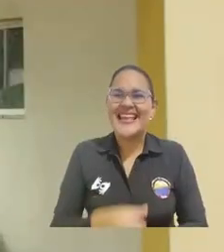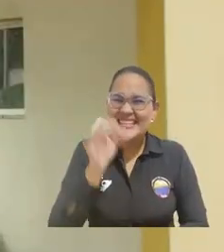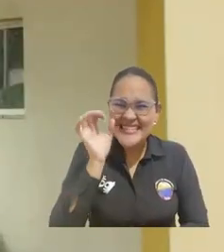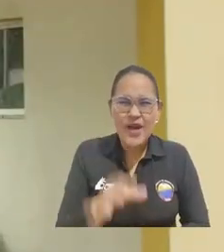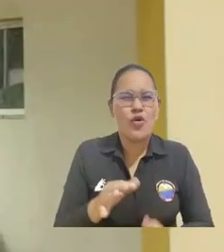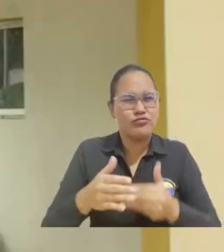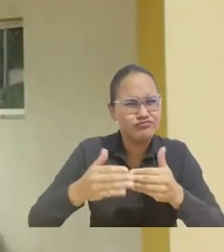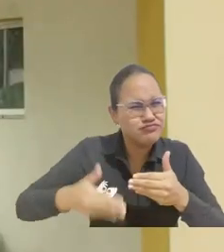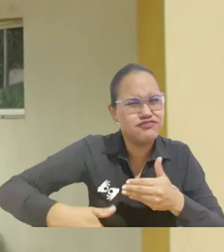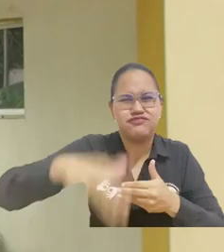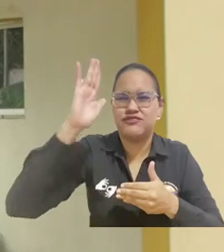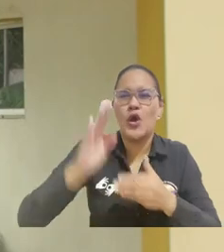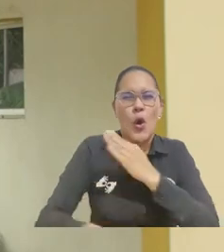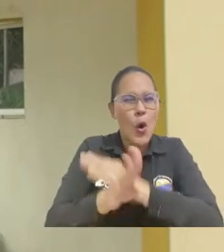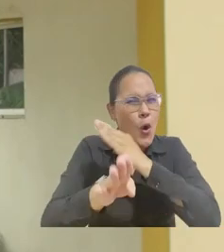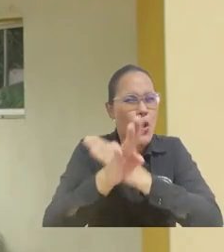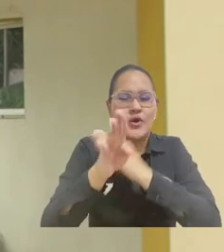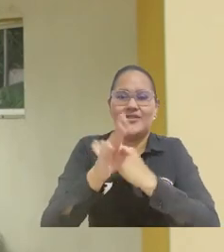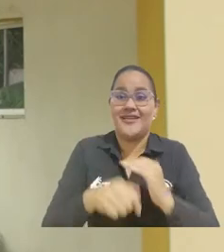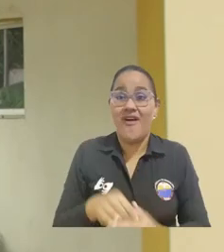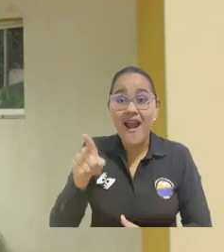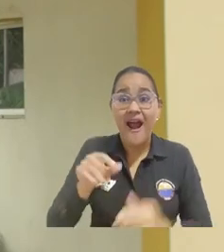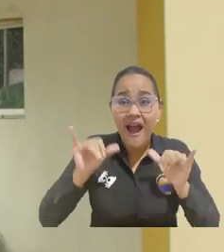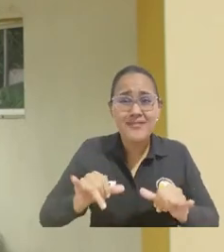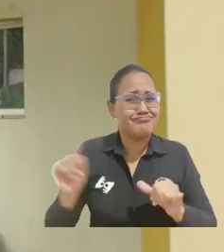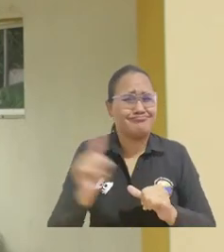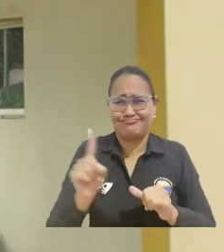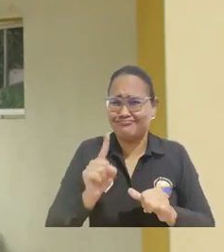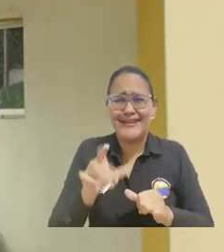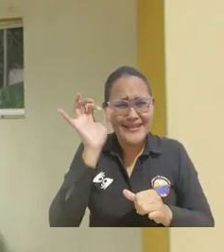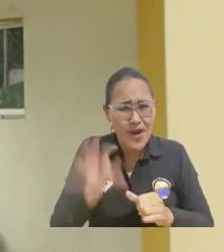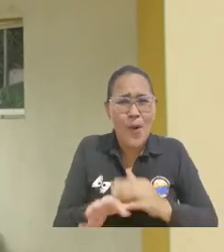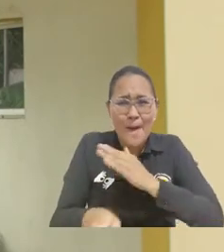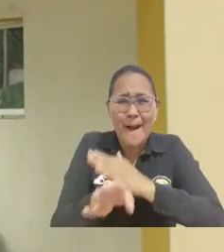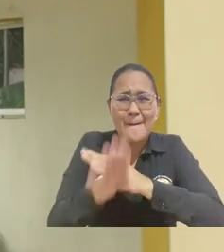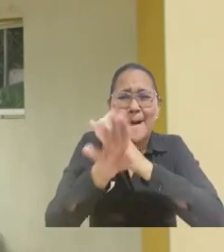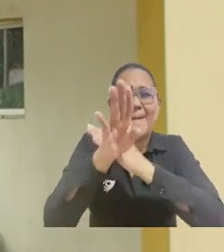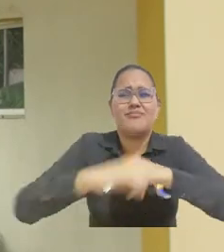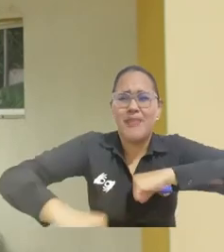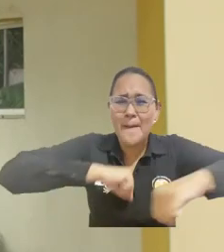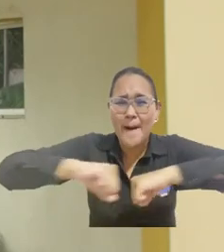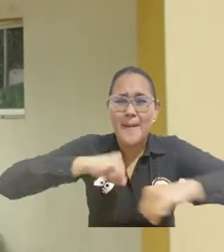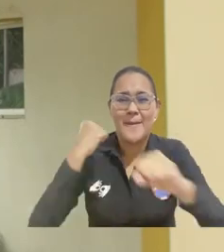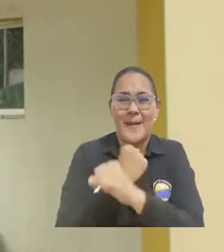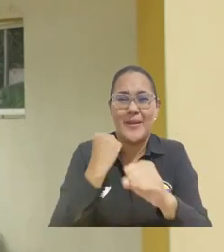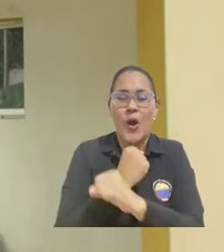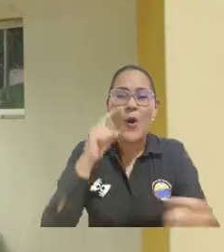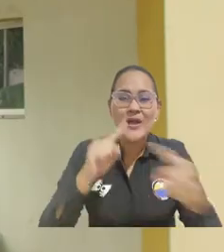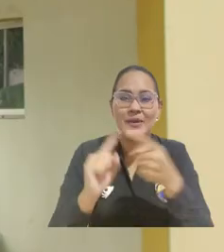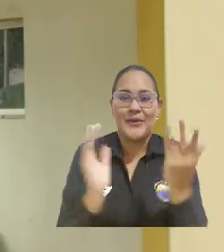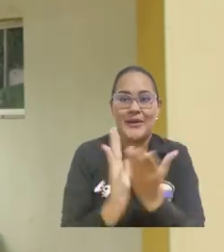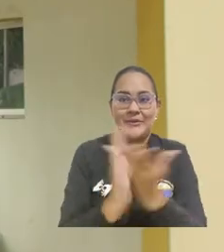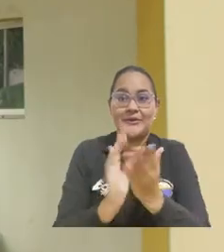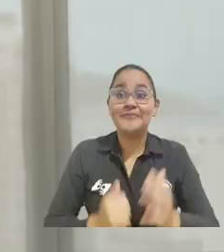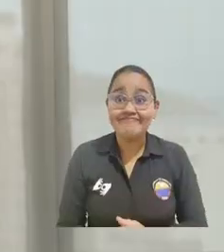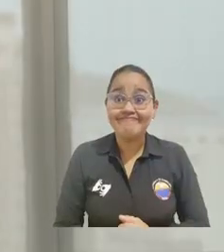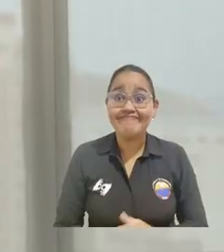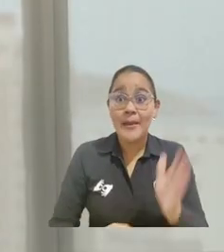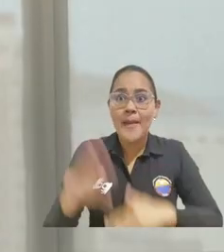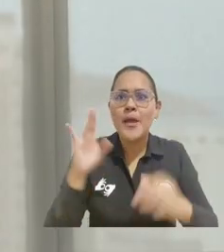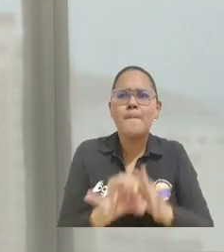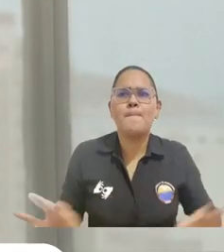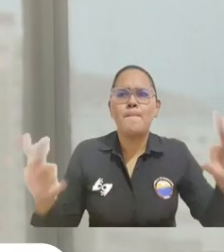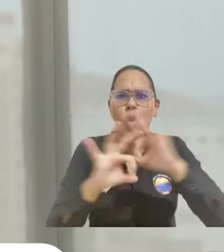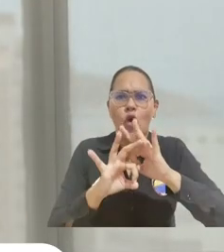Auguro que continuará en esa senda y estoy seguro que él no se va a quedar ahí. Va a continuar haciendo un trabajo enorme en pro de la educación. Ha